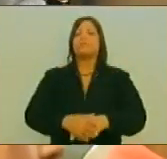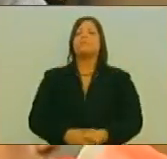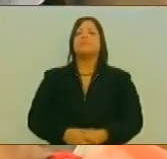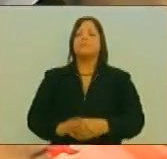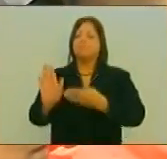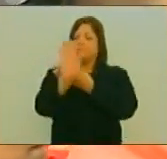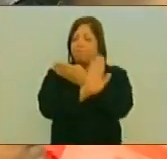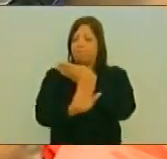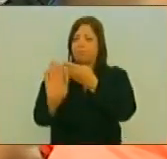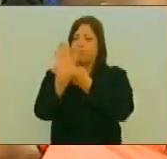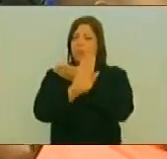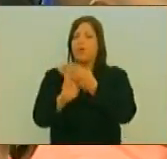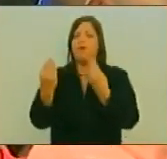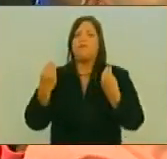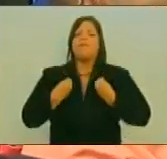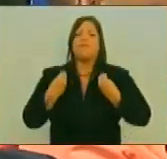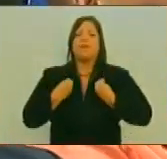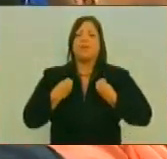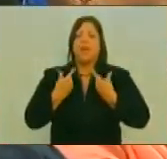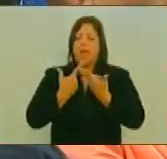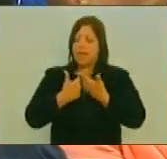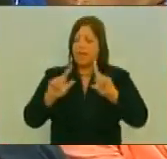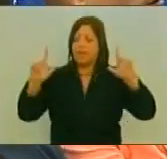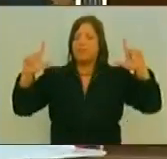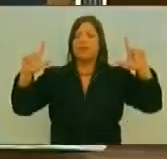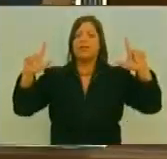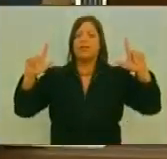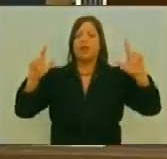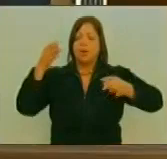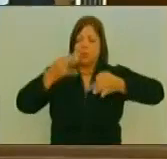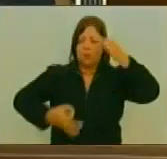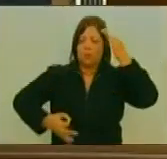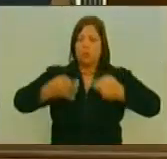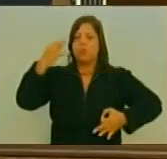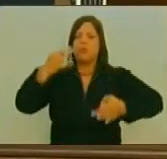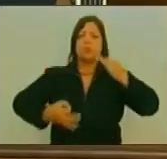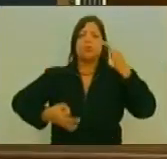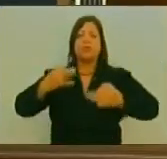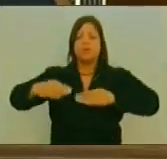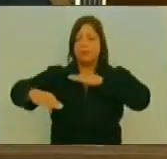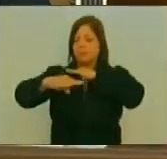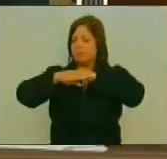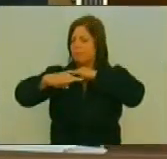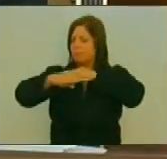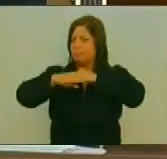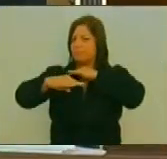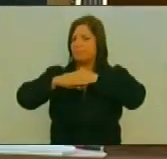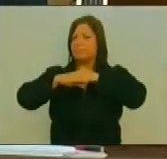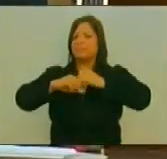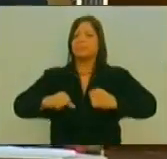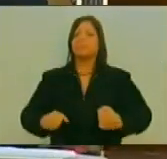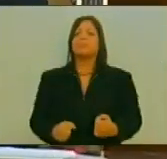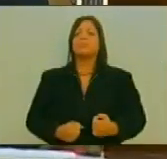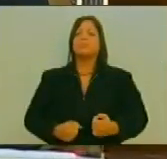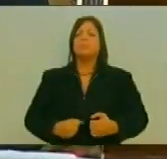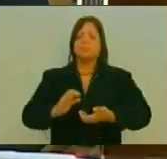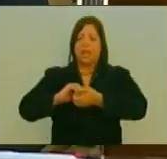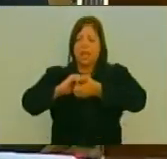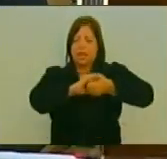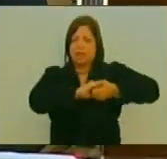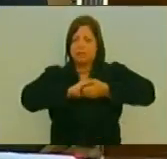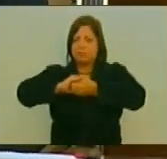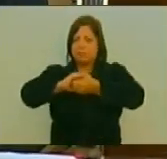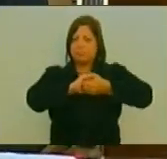proteja La vida La libertad La justicia La igualdad La solidaridad